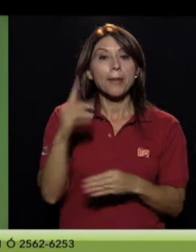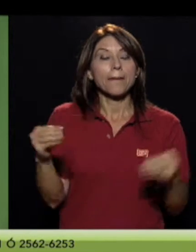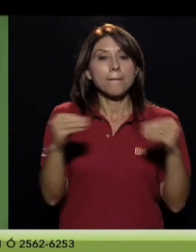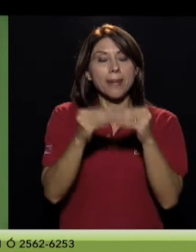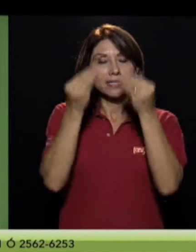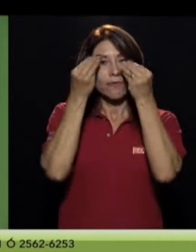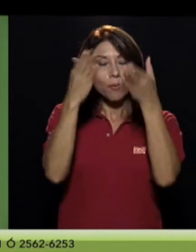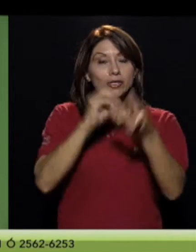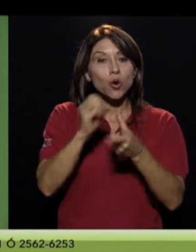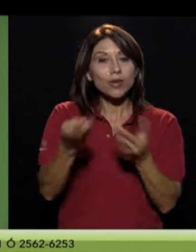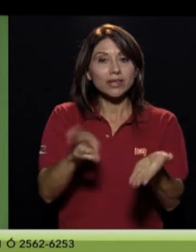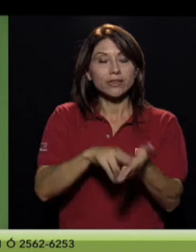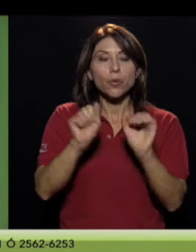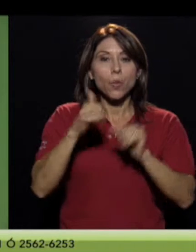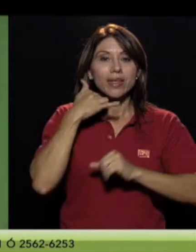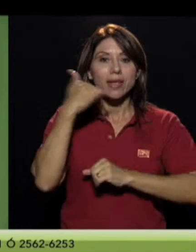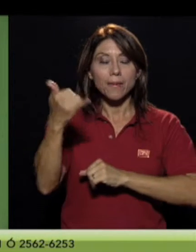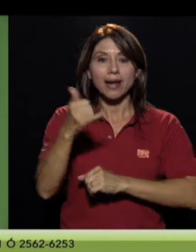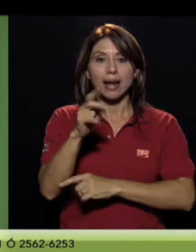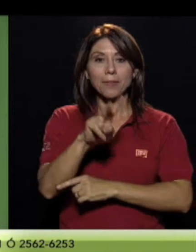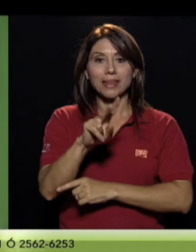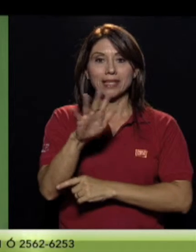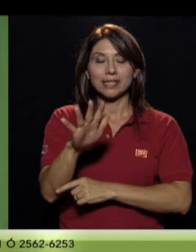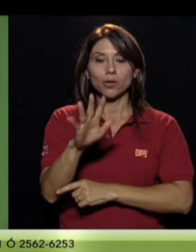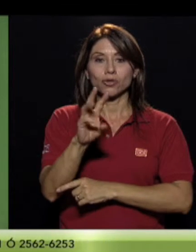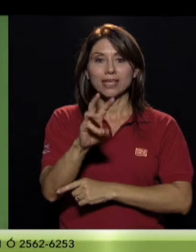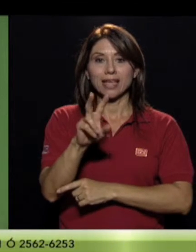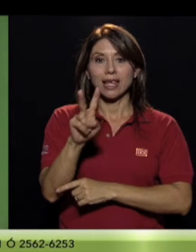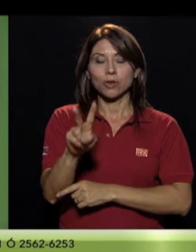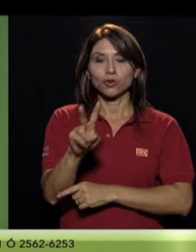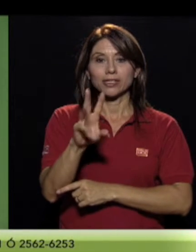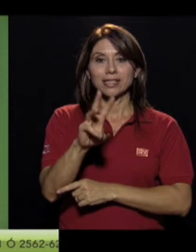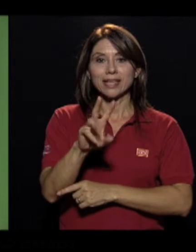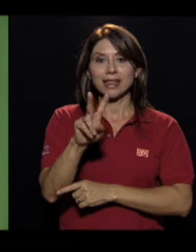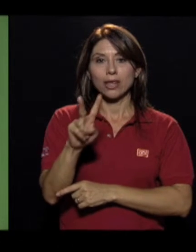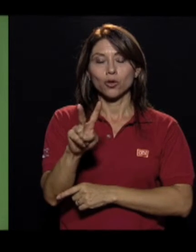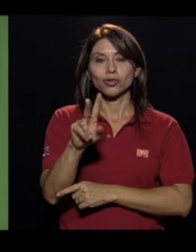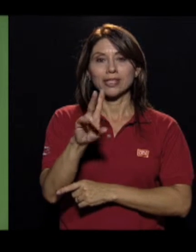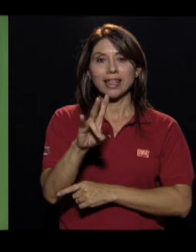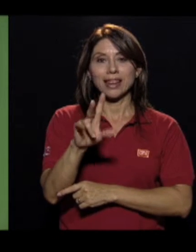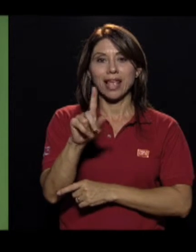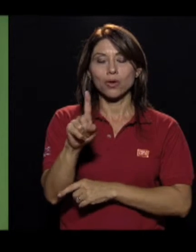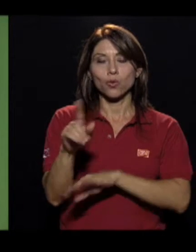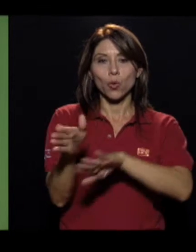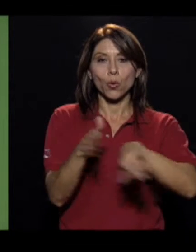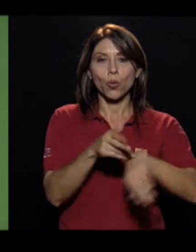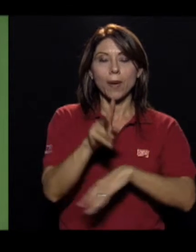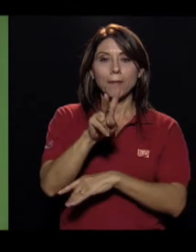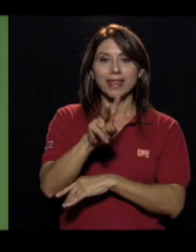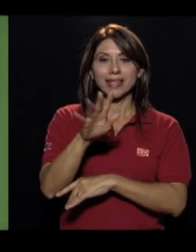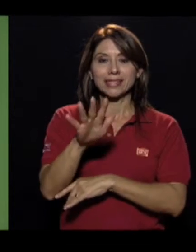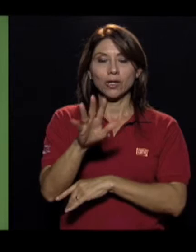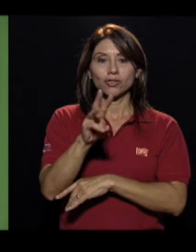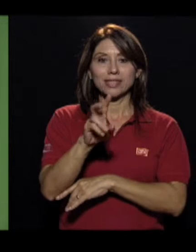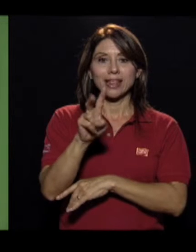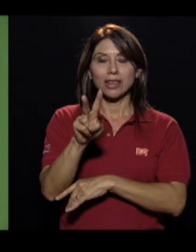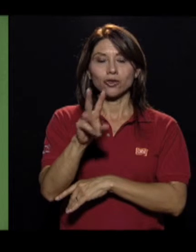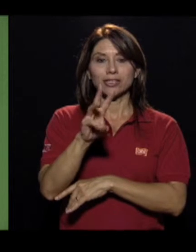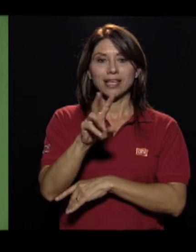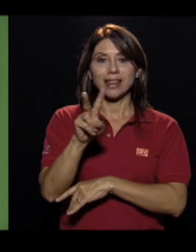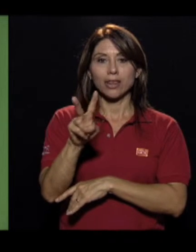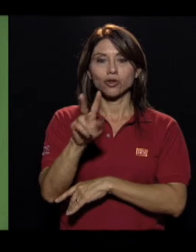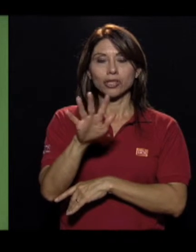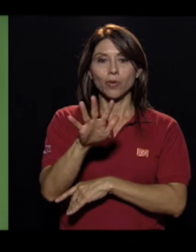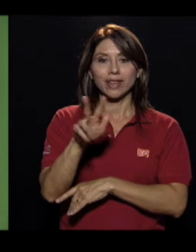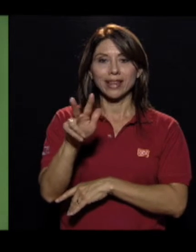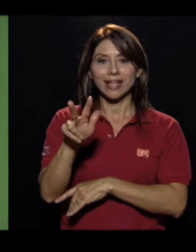dólares y para inscribirse u obtener más información usted puede llamar a los números 25-62-6271 o